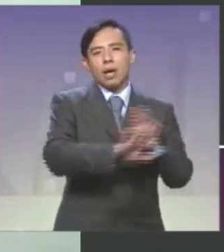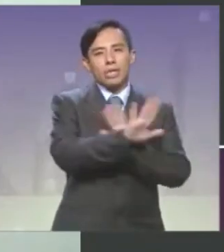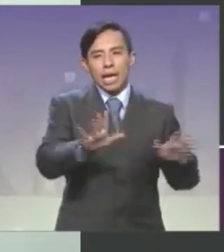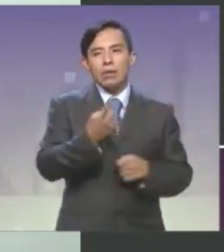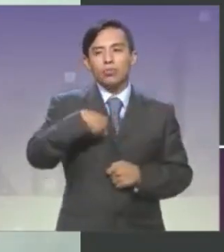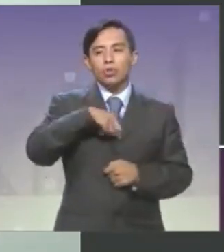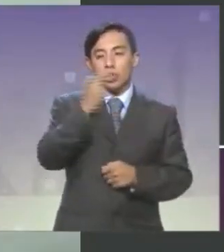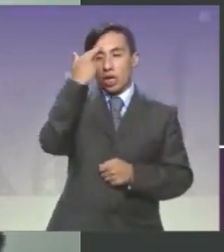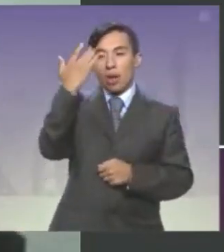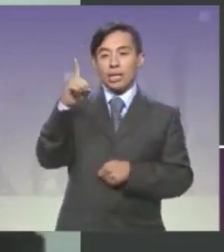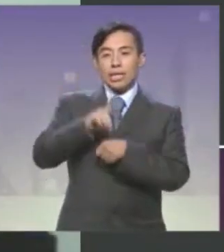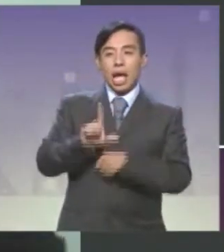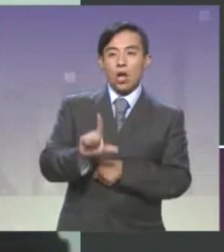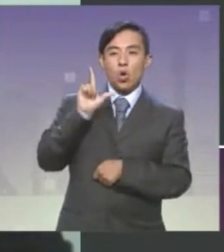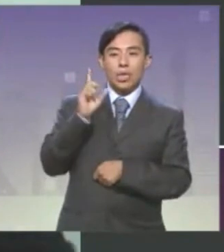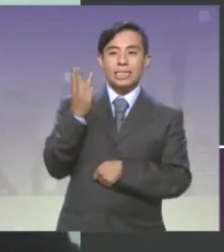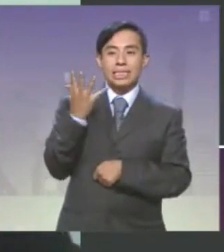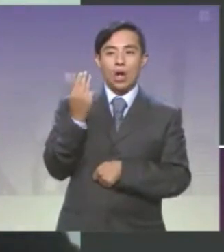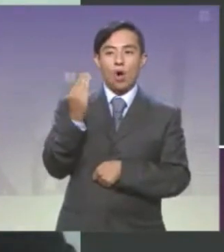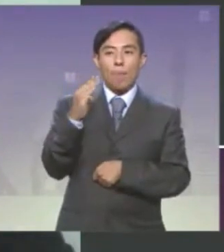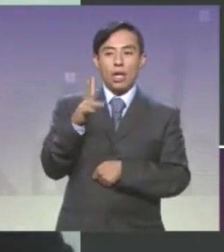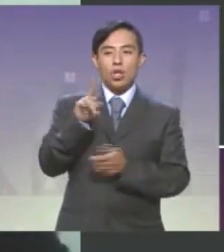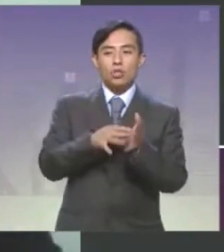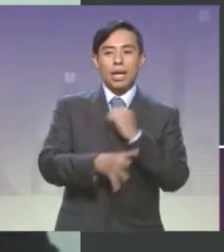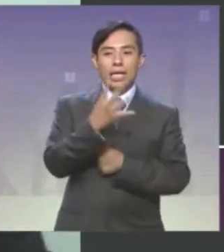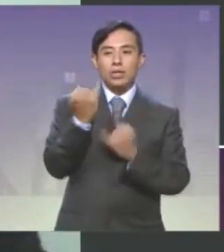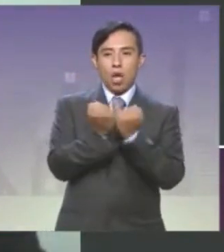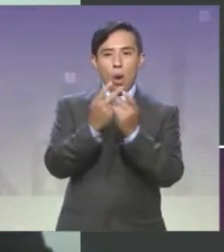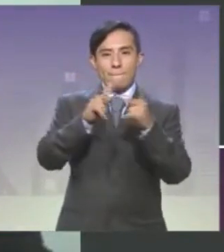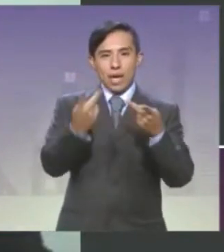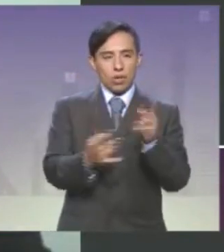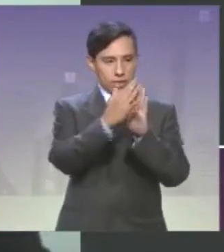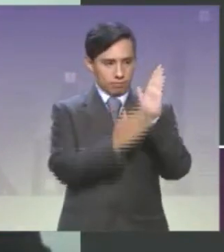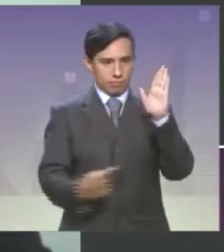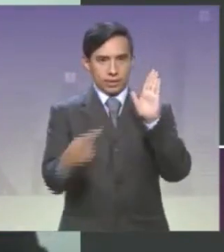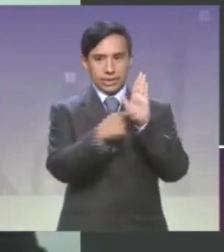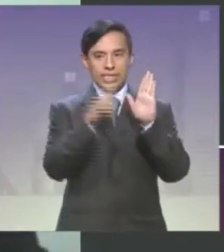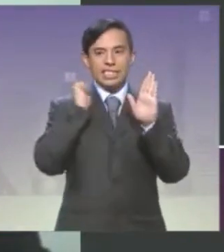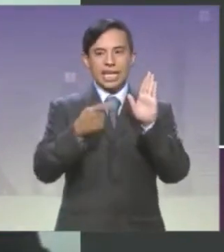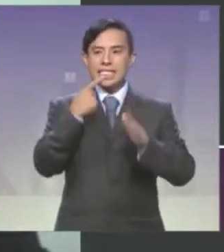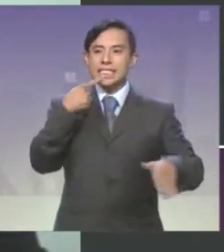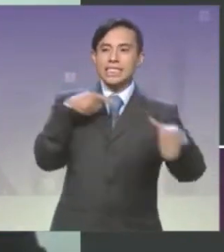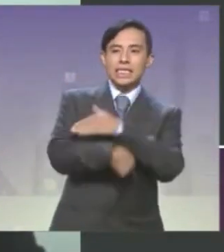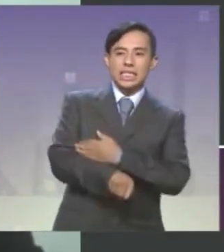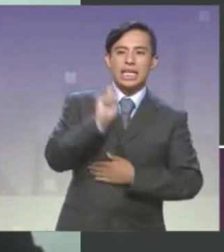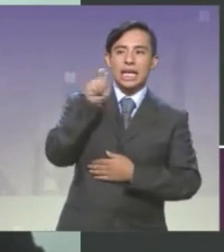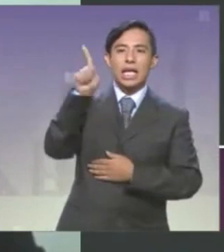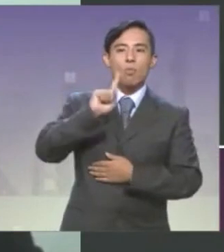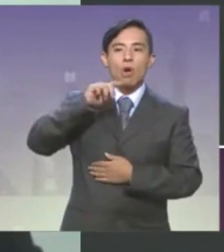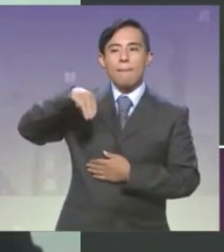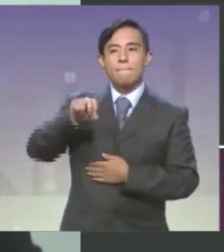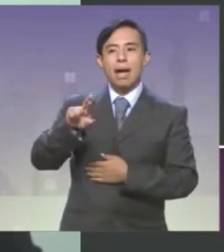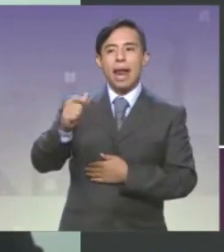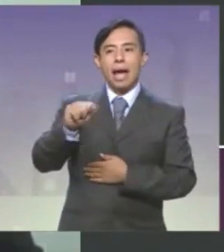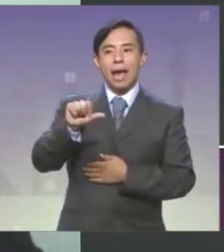que el lunes 5 de mayo de 2014, en la primera plana del periódico Reforma, se denunció la opacidad con que Margarita